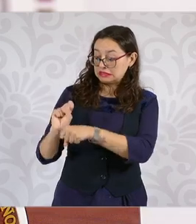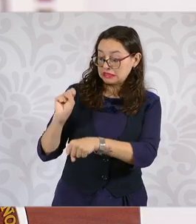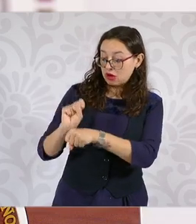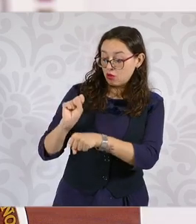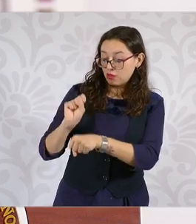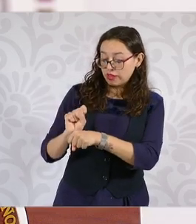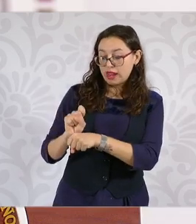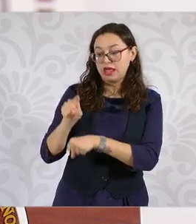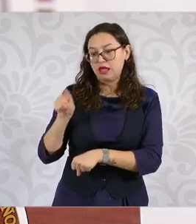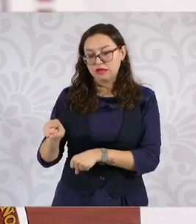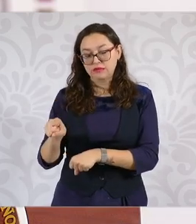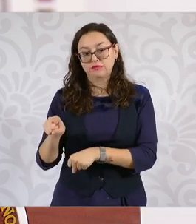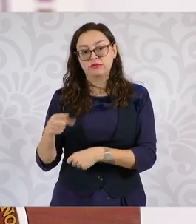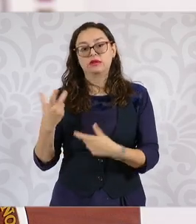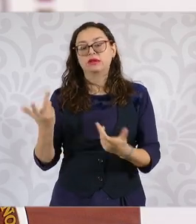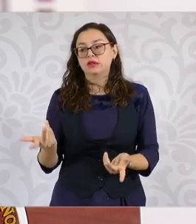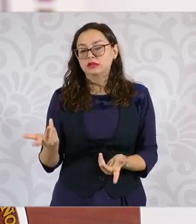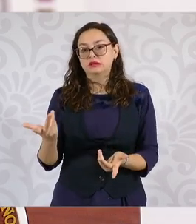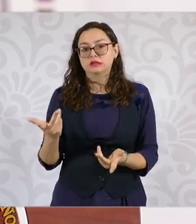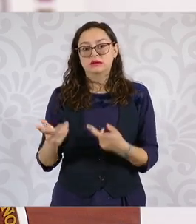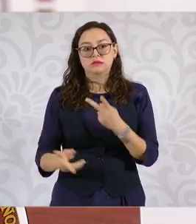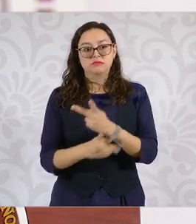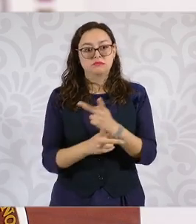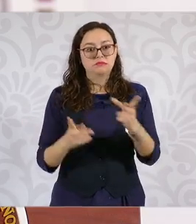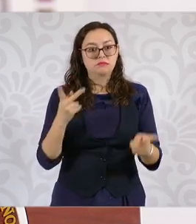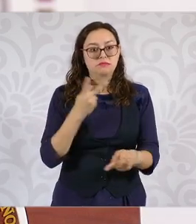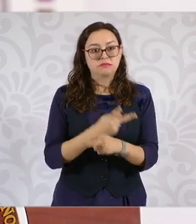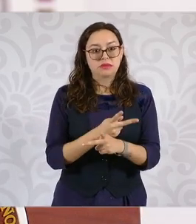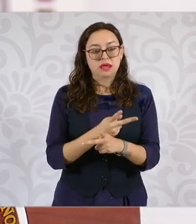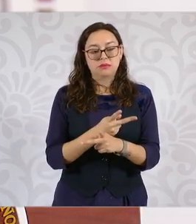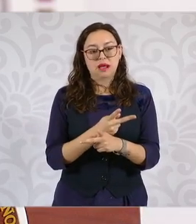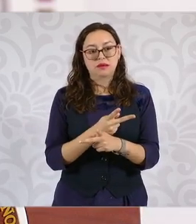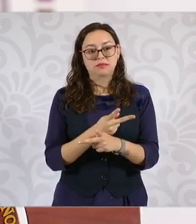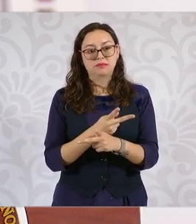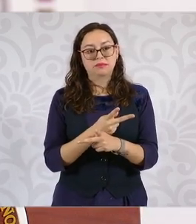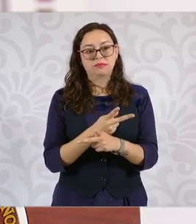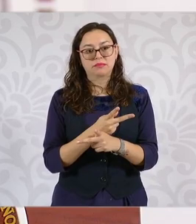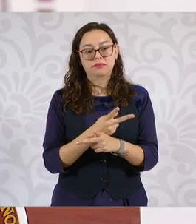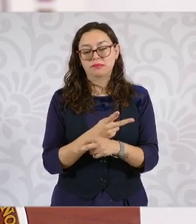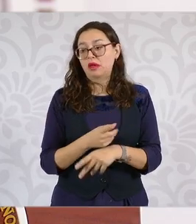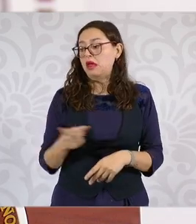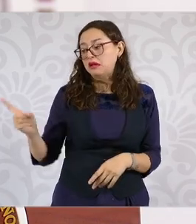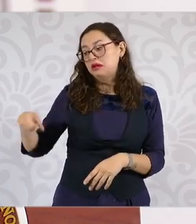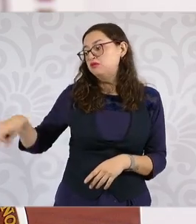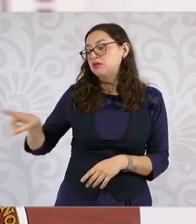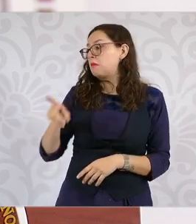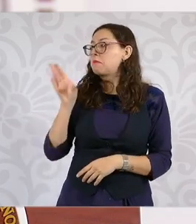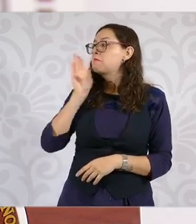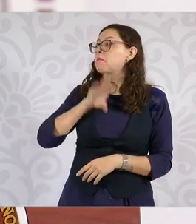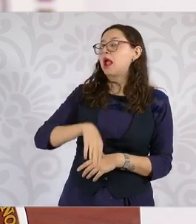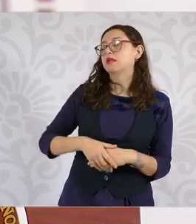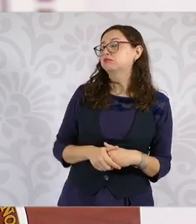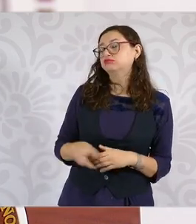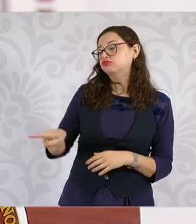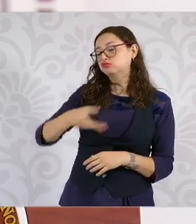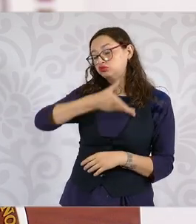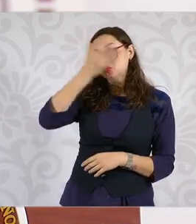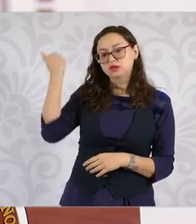pública de bachillerato qué mal vienen preparados los jóvenes de secundaria, porque finalmente